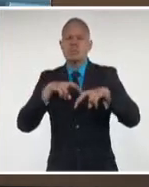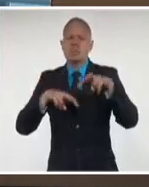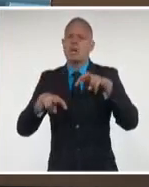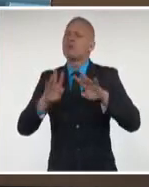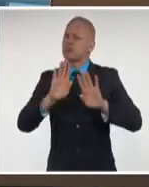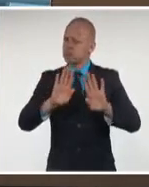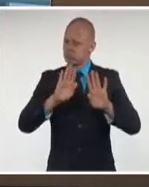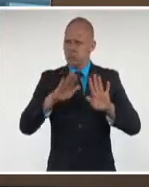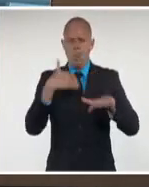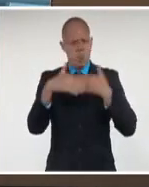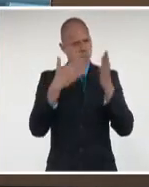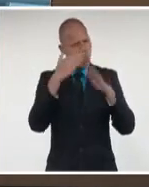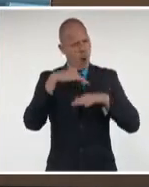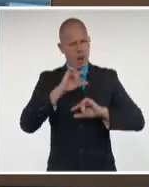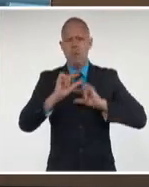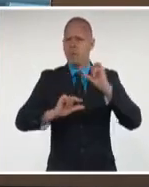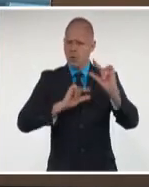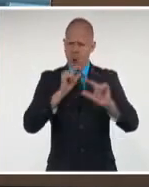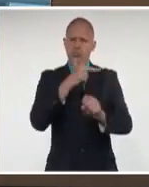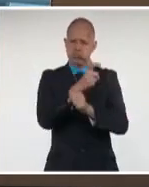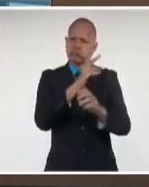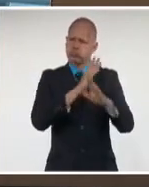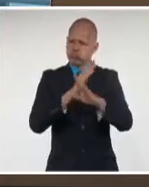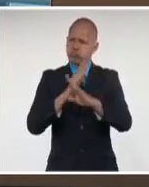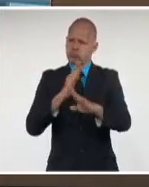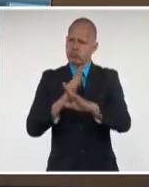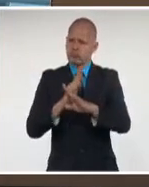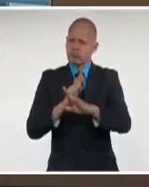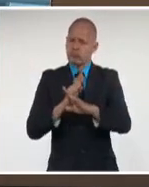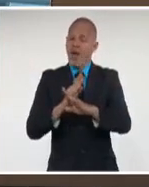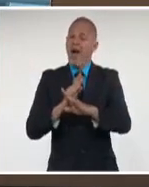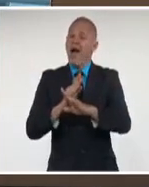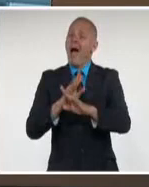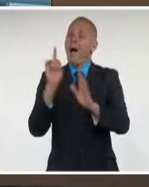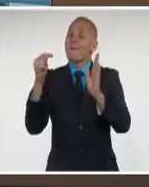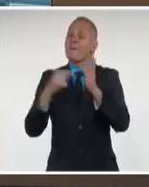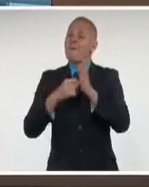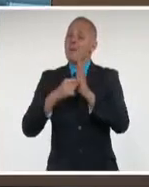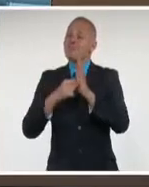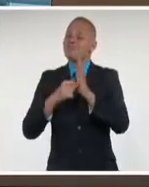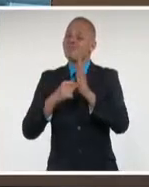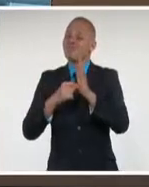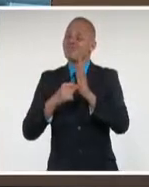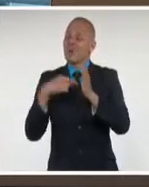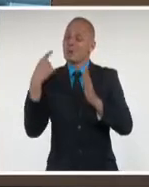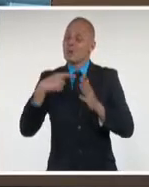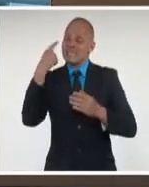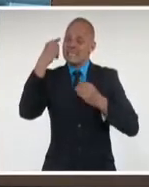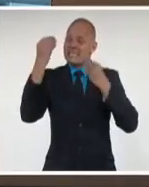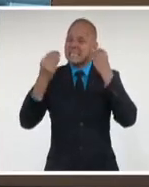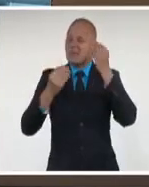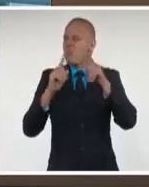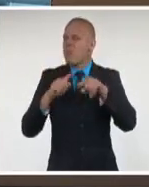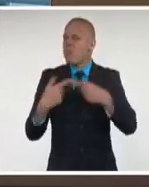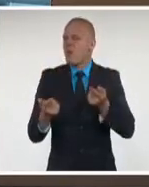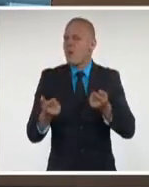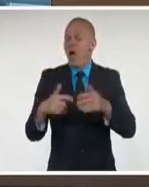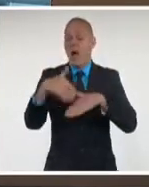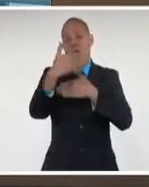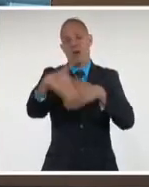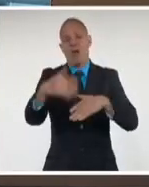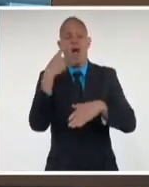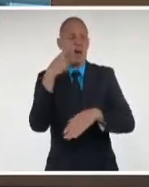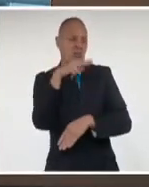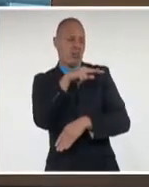el irrespeto a las medidas establecidas por el Estado para prevenir los contagios, también las deficiencias en el